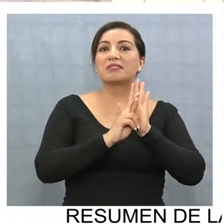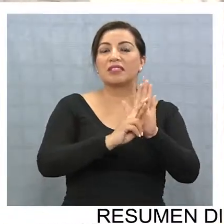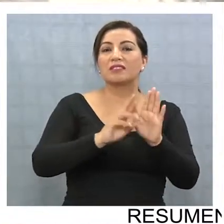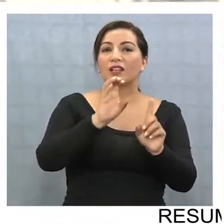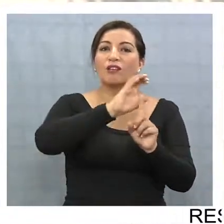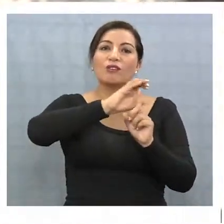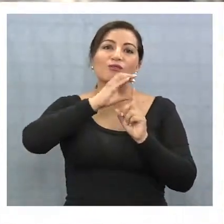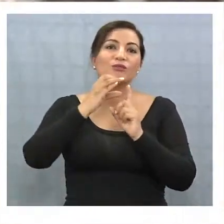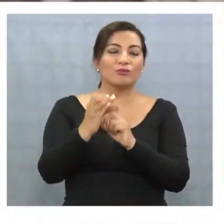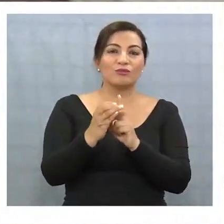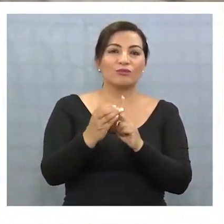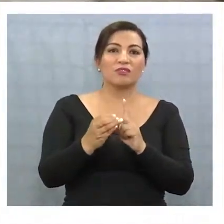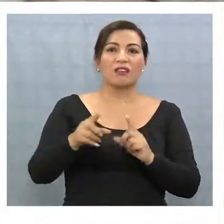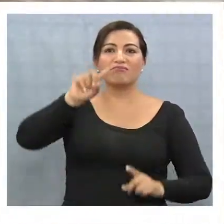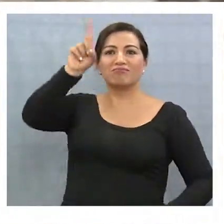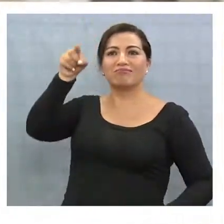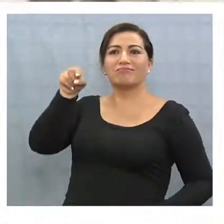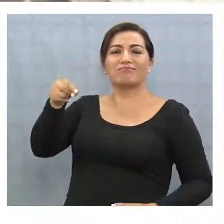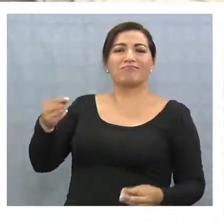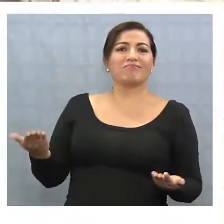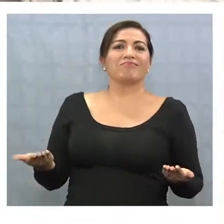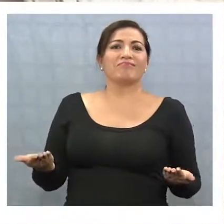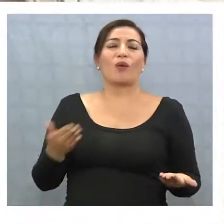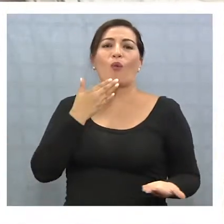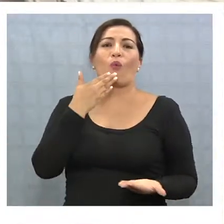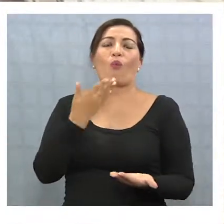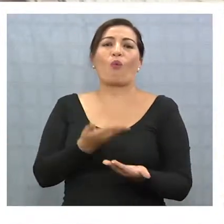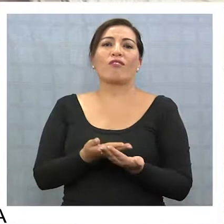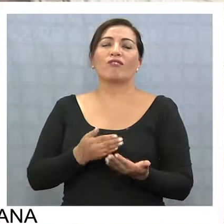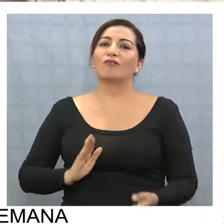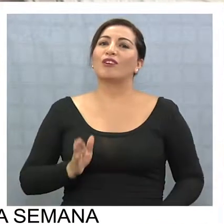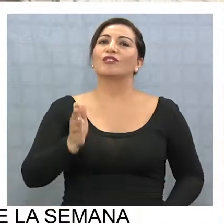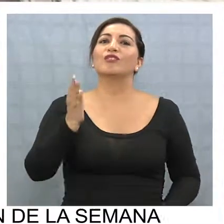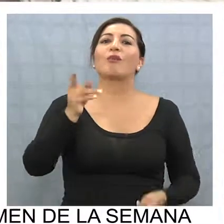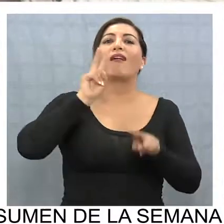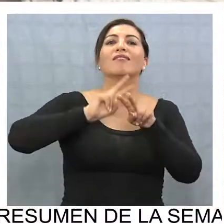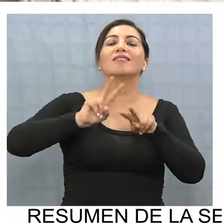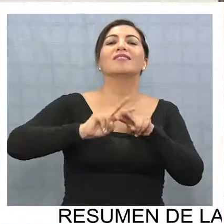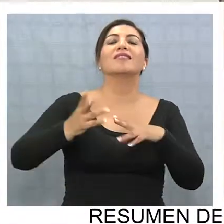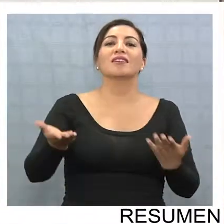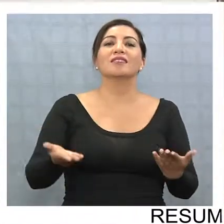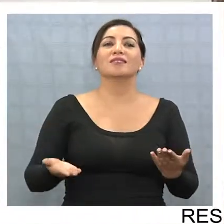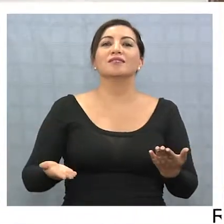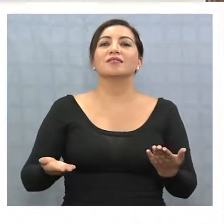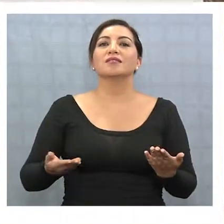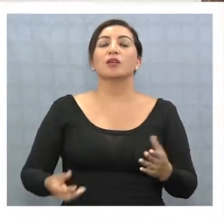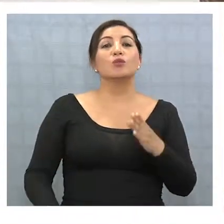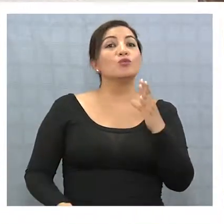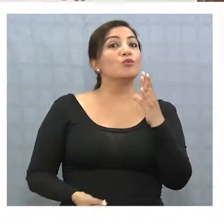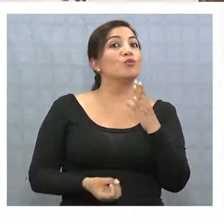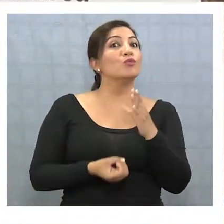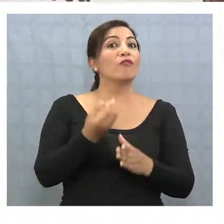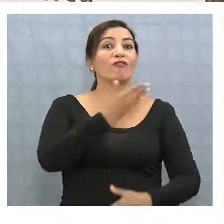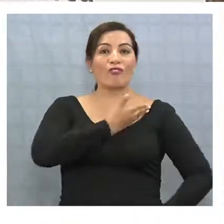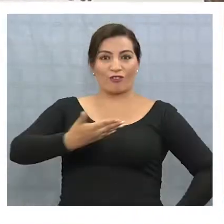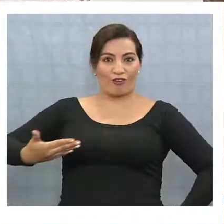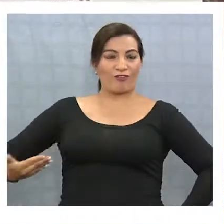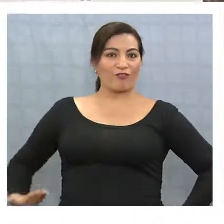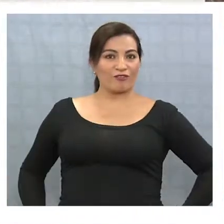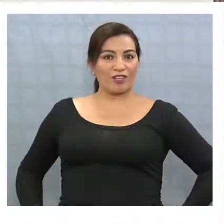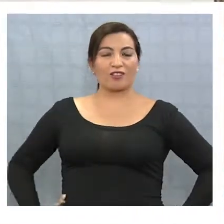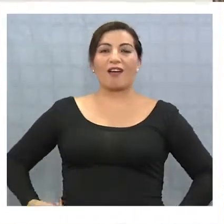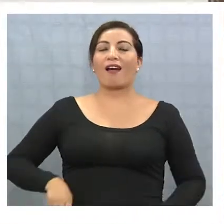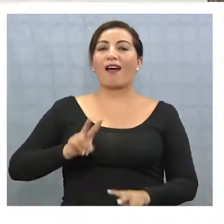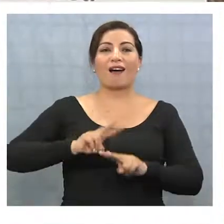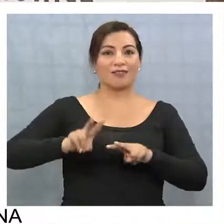con una serie de interrogantes sobre la ejecución de esta obra. Esperan que con la llegada de un nuevo periodo de gobierno se